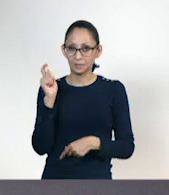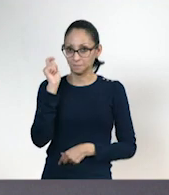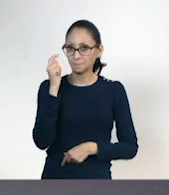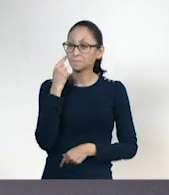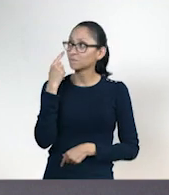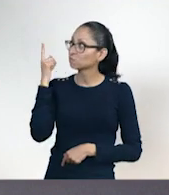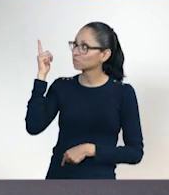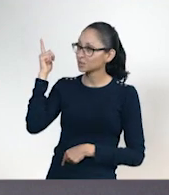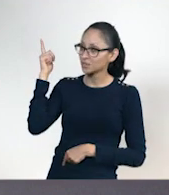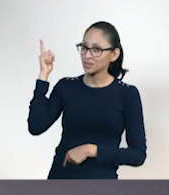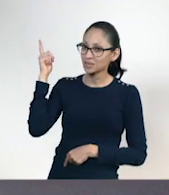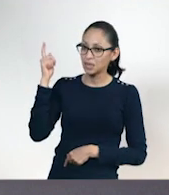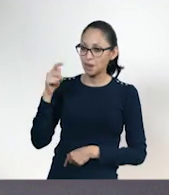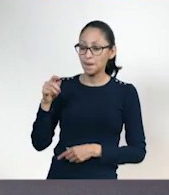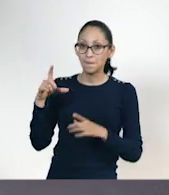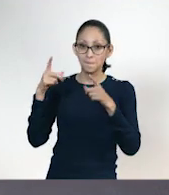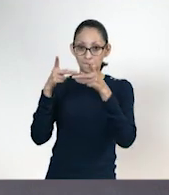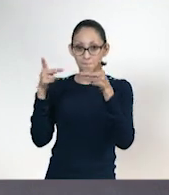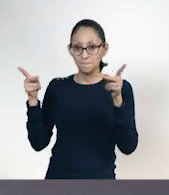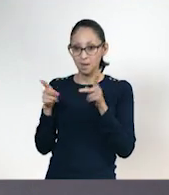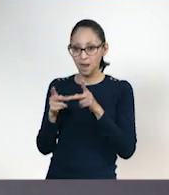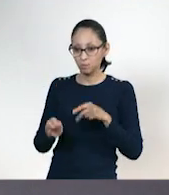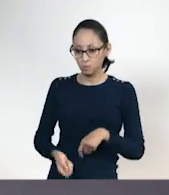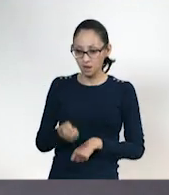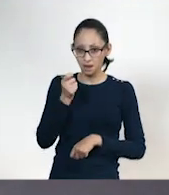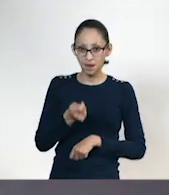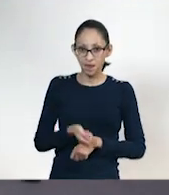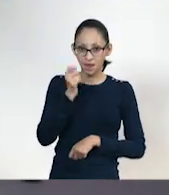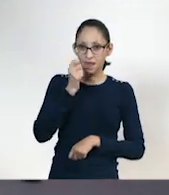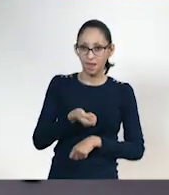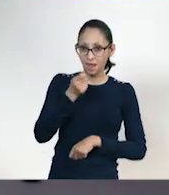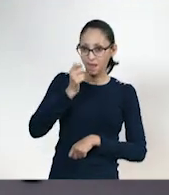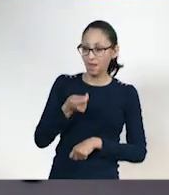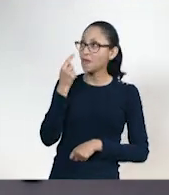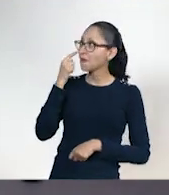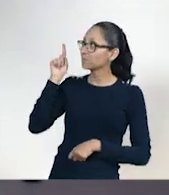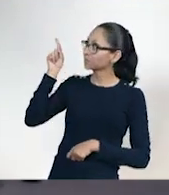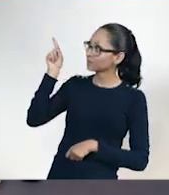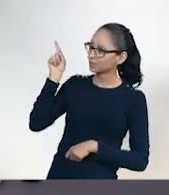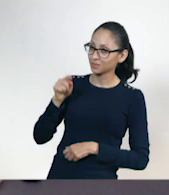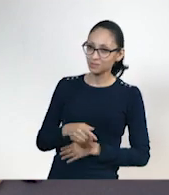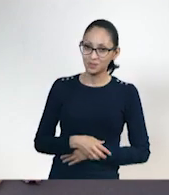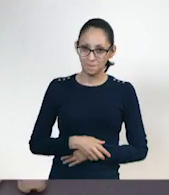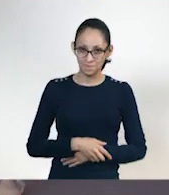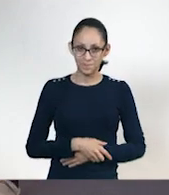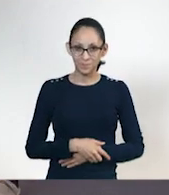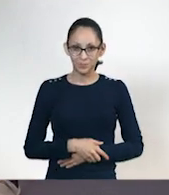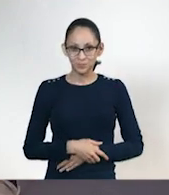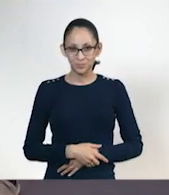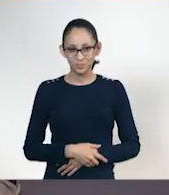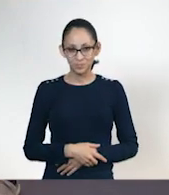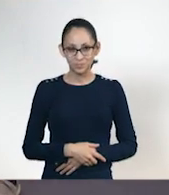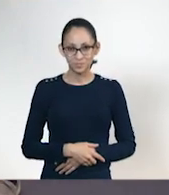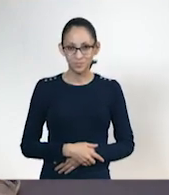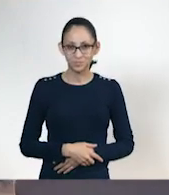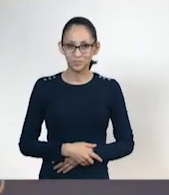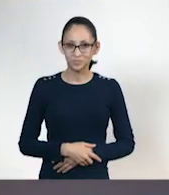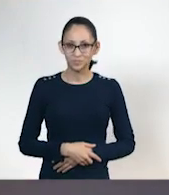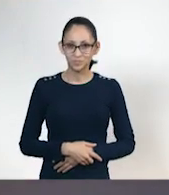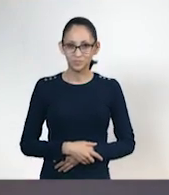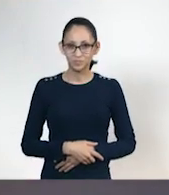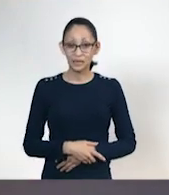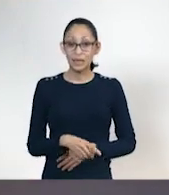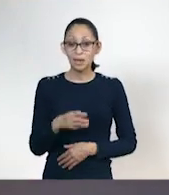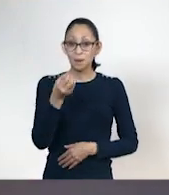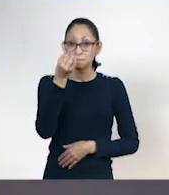golpear la pelota hacia arriba constantemente, evitando que la pelota toque el piso. Pero, ¿qué te parece